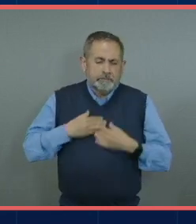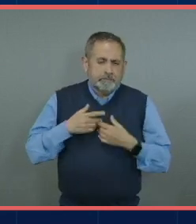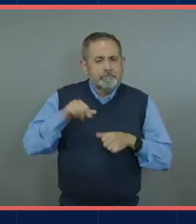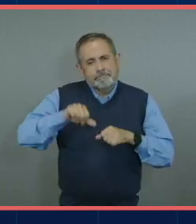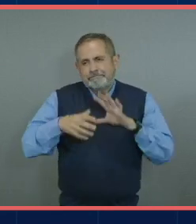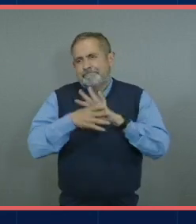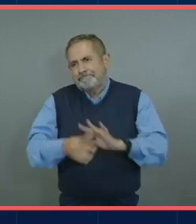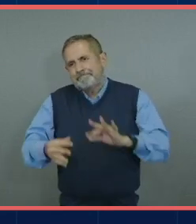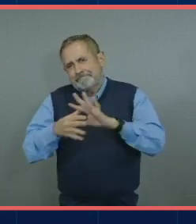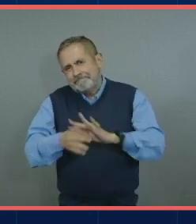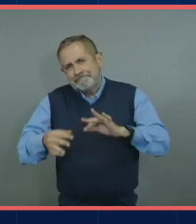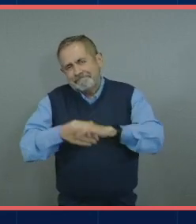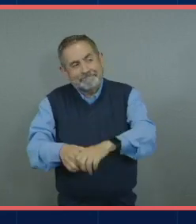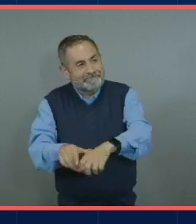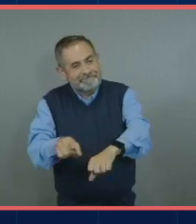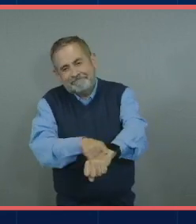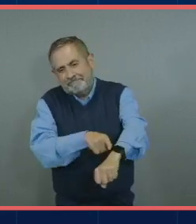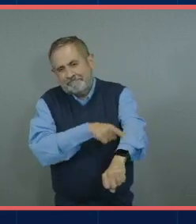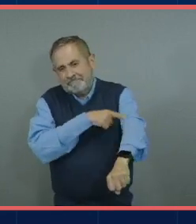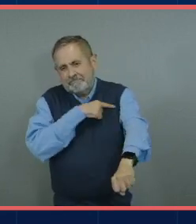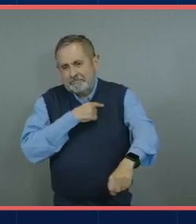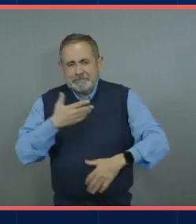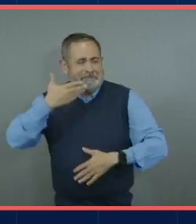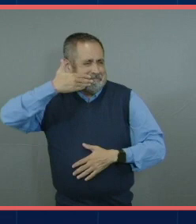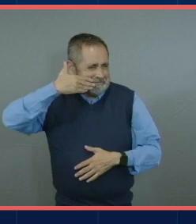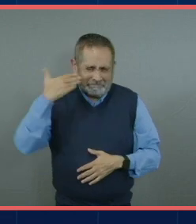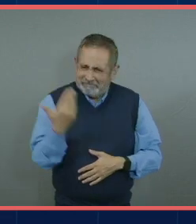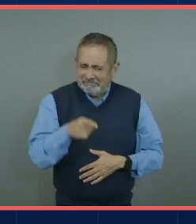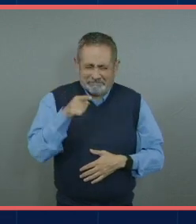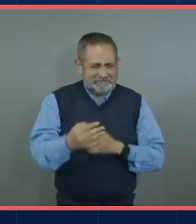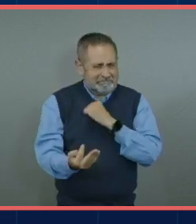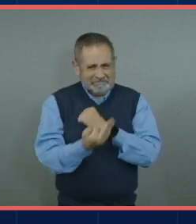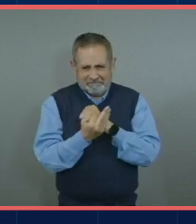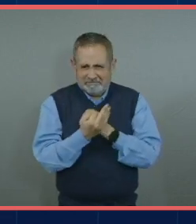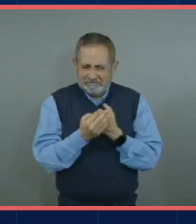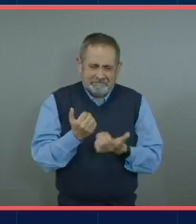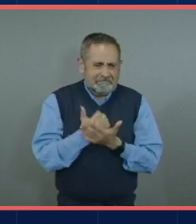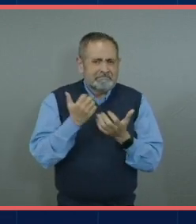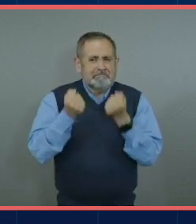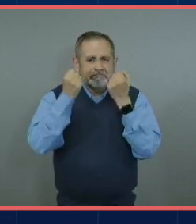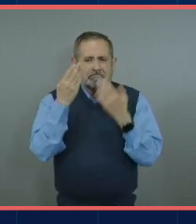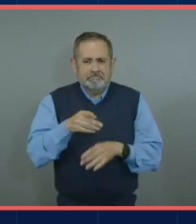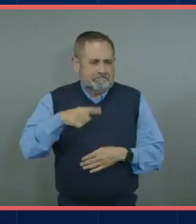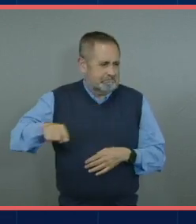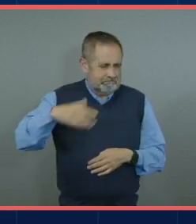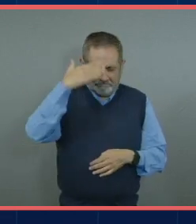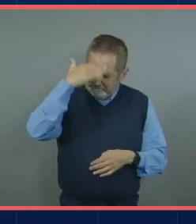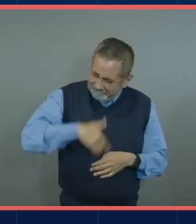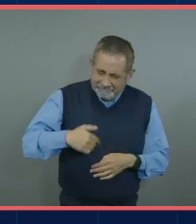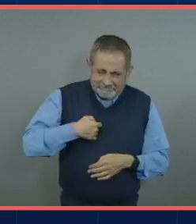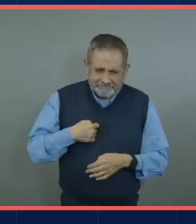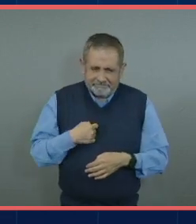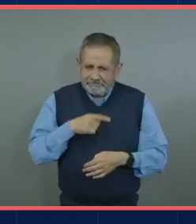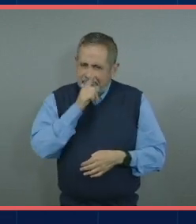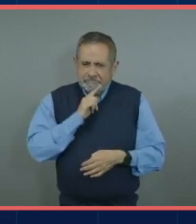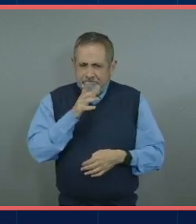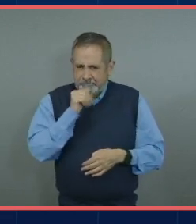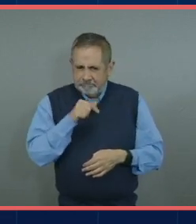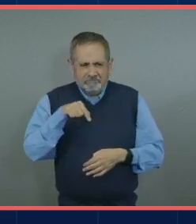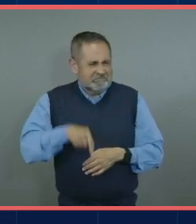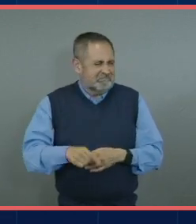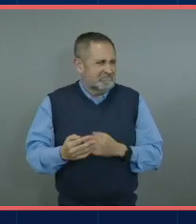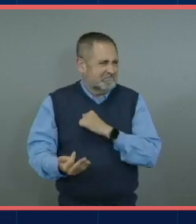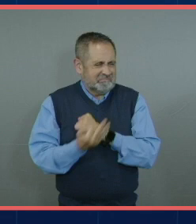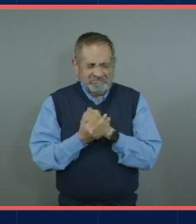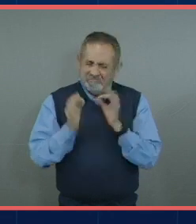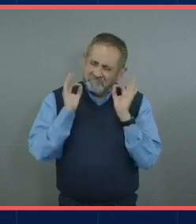hablando sobre los beneficios de trabajar en el banco nadie aquí me dejará medir pero pues me quedaría con estos con estos que acabo de